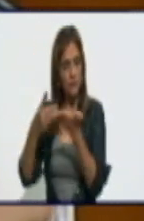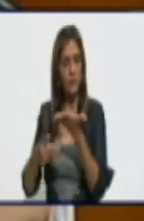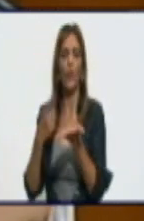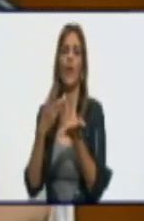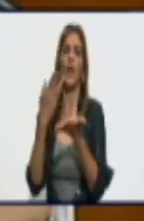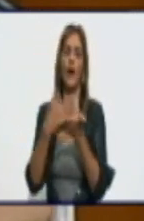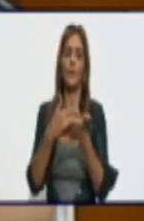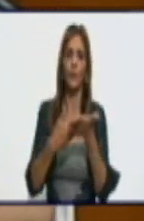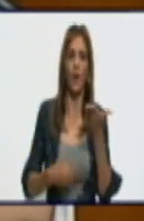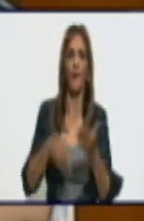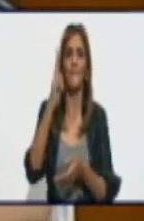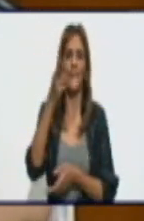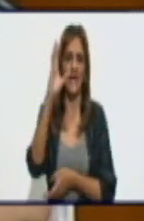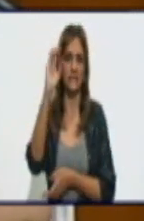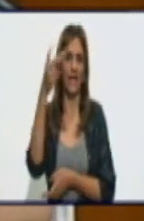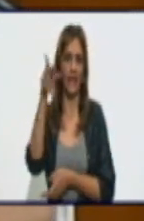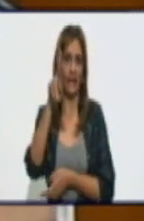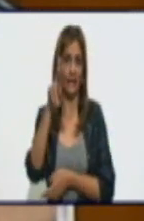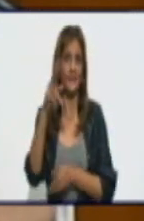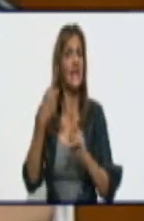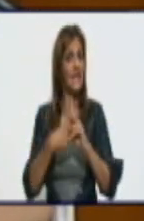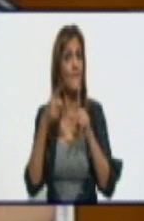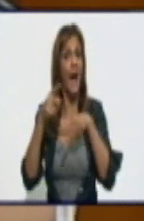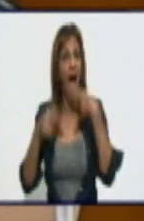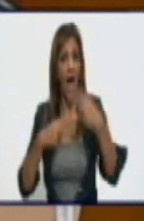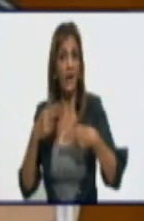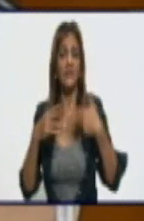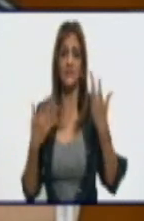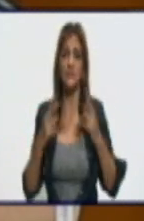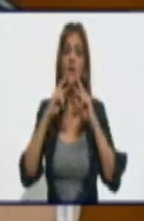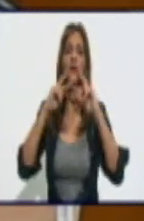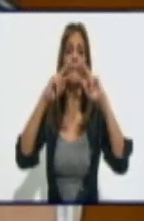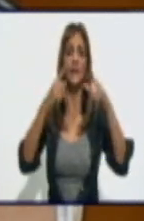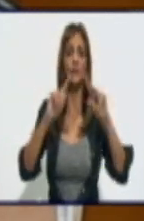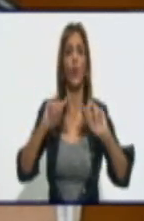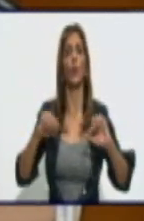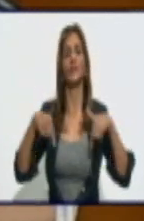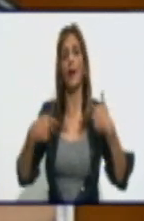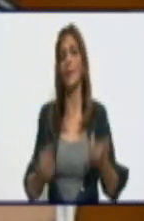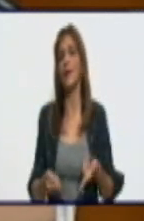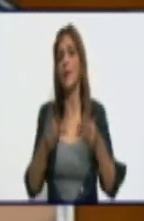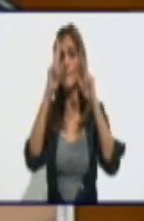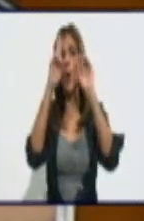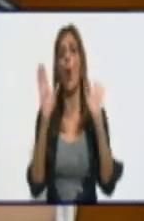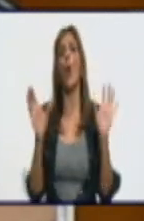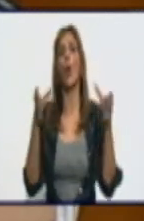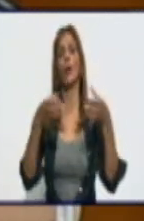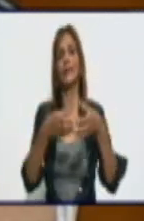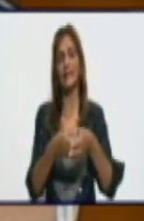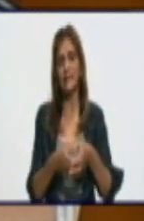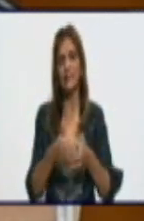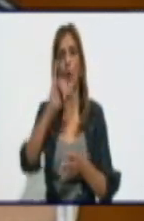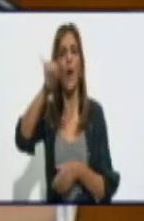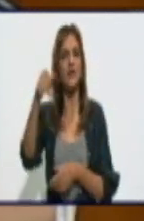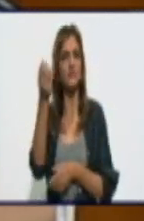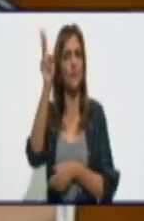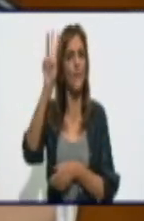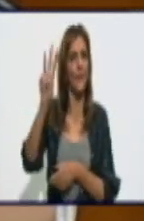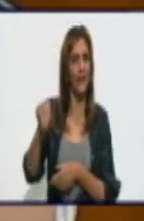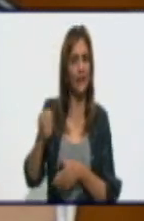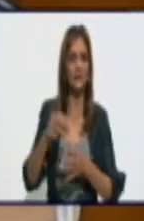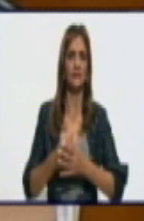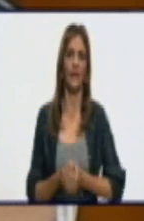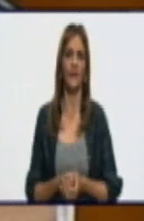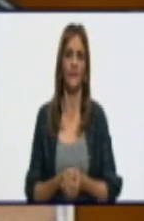resultado es negativo. Y para realizarse, lo repito, policlínico Jimmy Gilcero, popularmente conocido como el tipo 3, en el